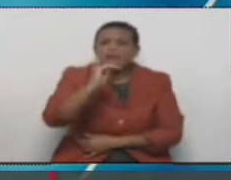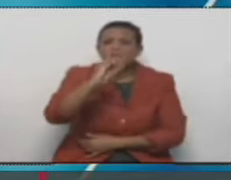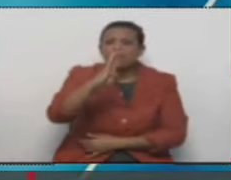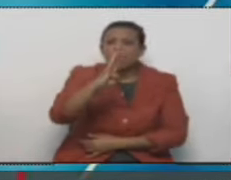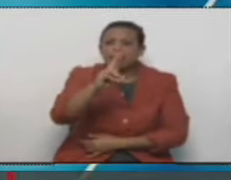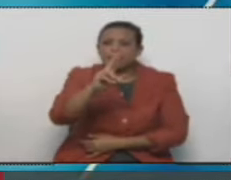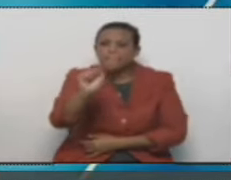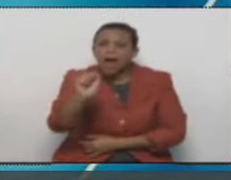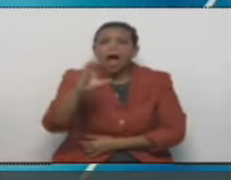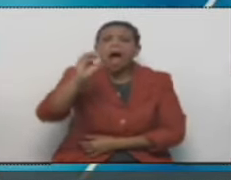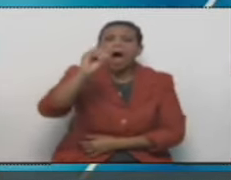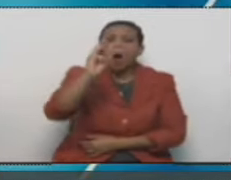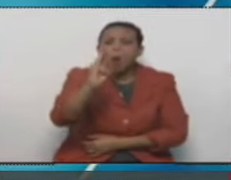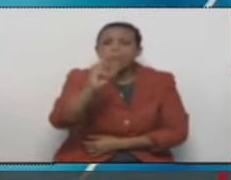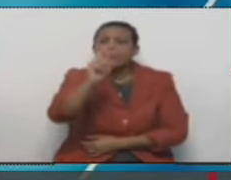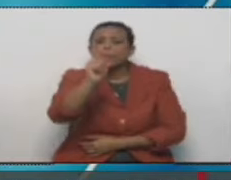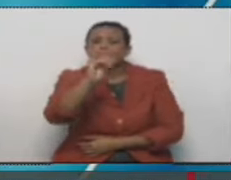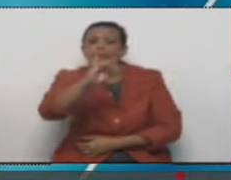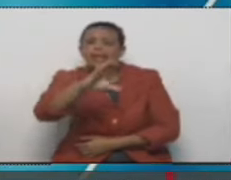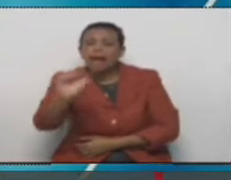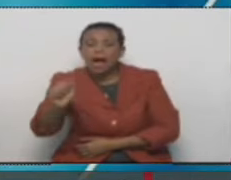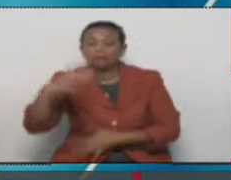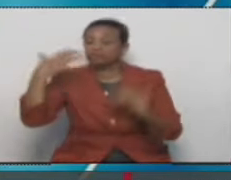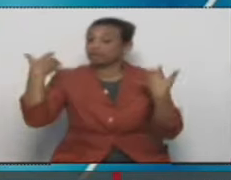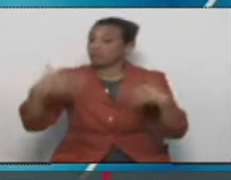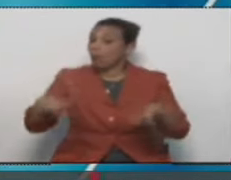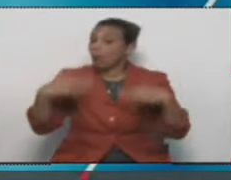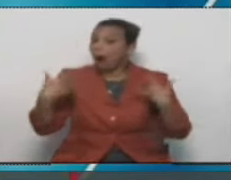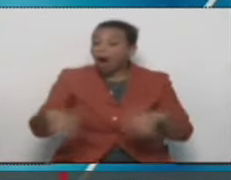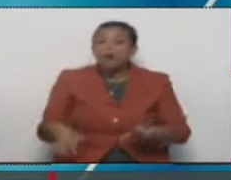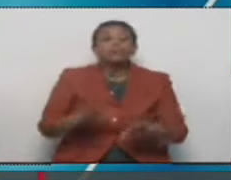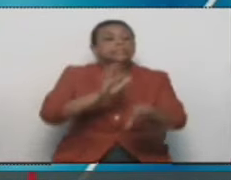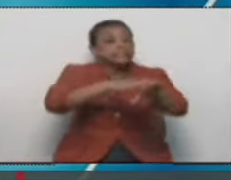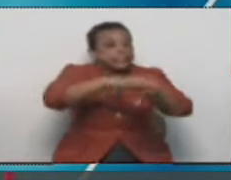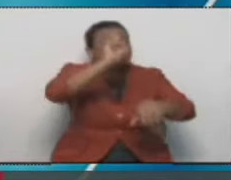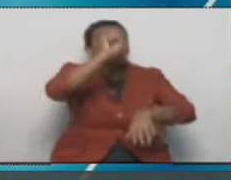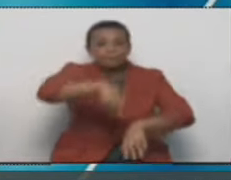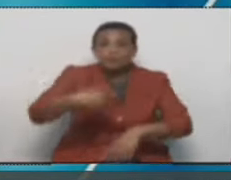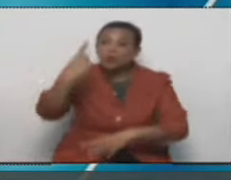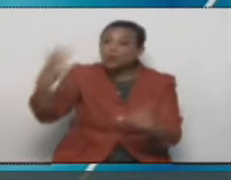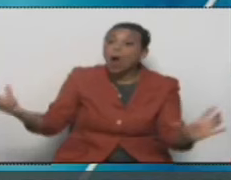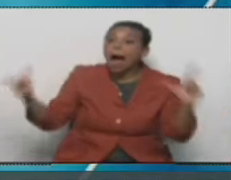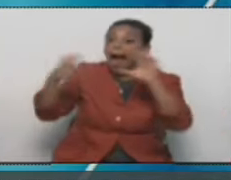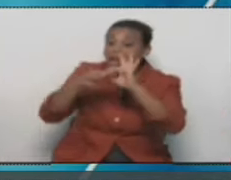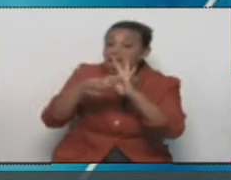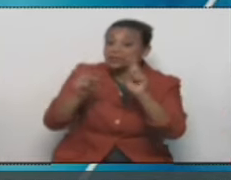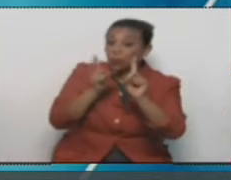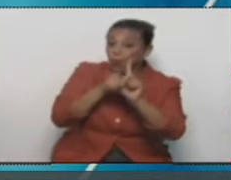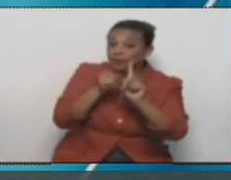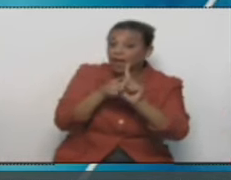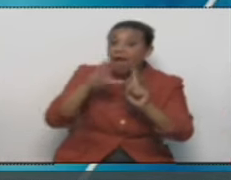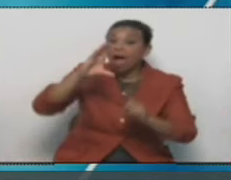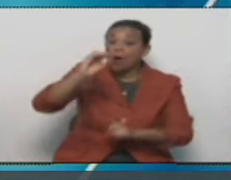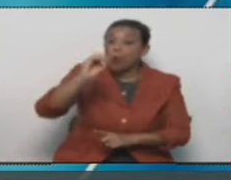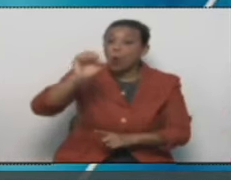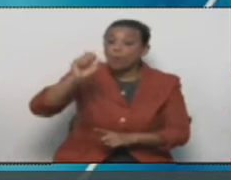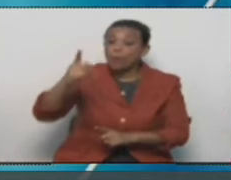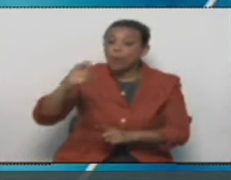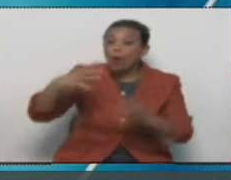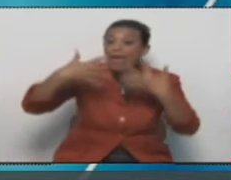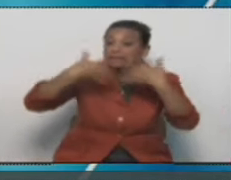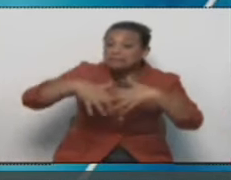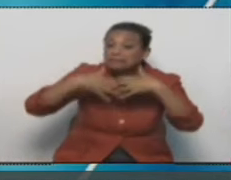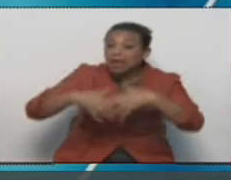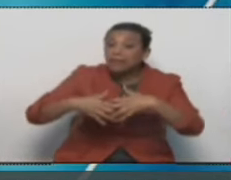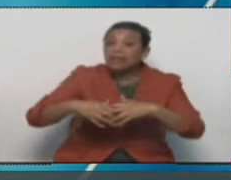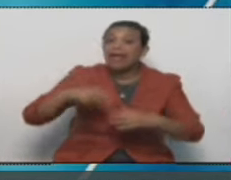decir de esto? Correcto, mi comandante. Aquí hay que resaltar dos aspectos fundamentales. Uno es la alianza entre Corpostel, Cantebé y la empresa